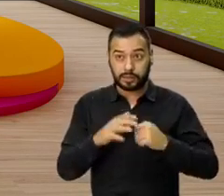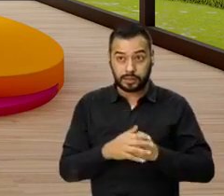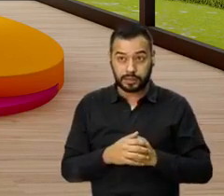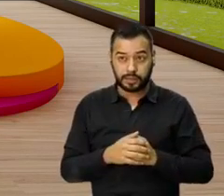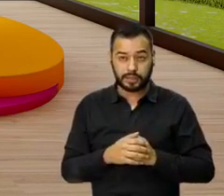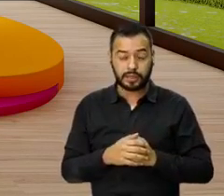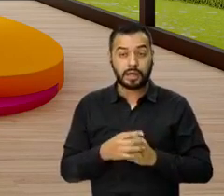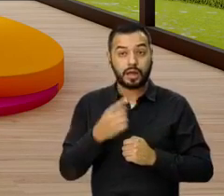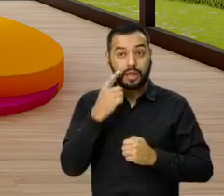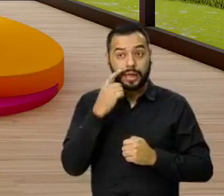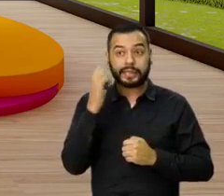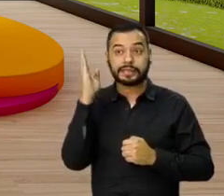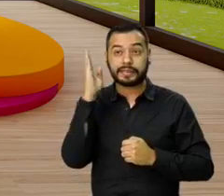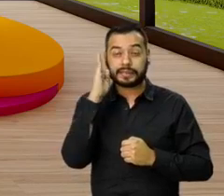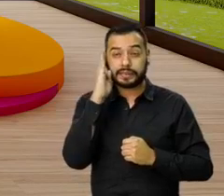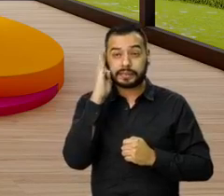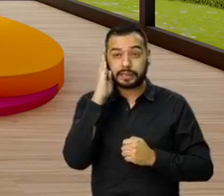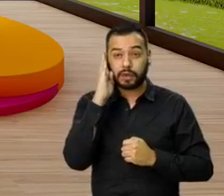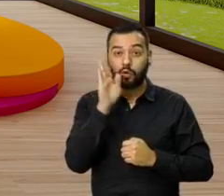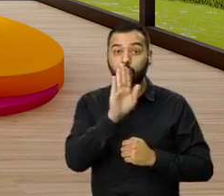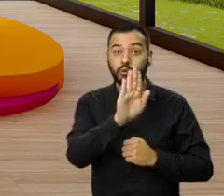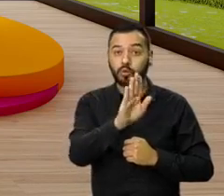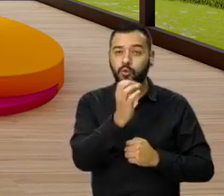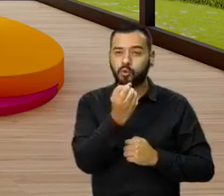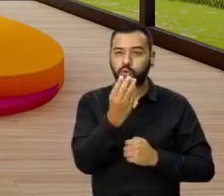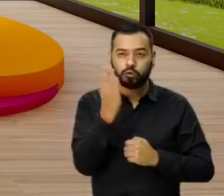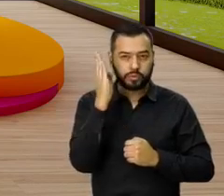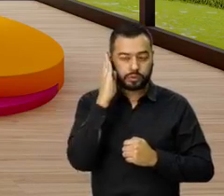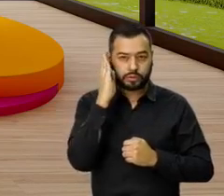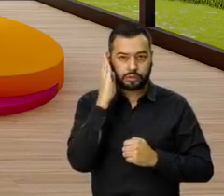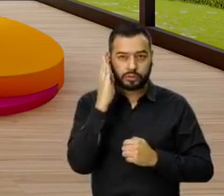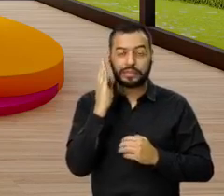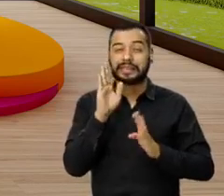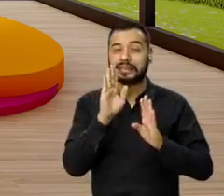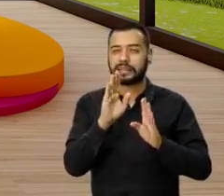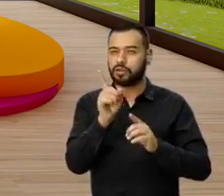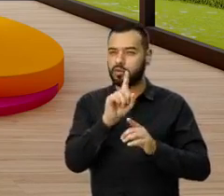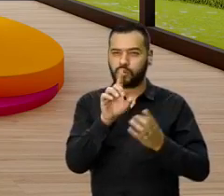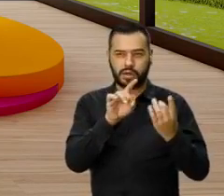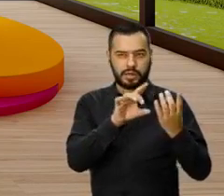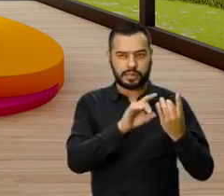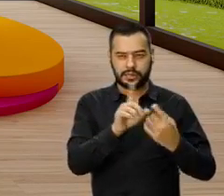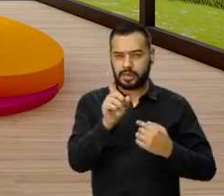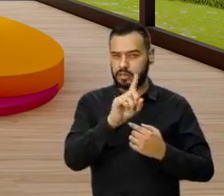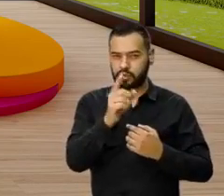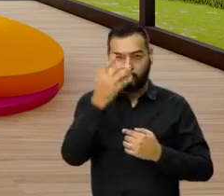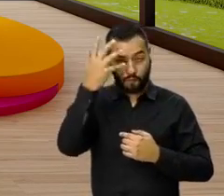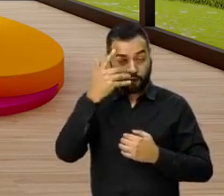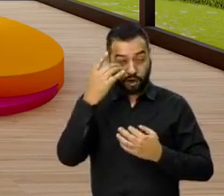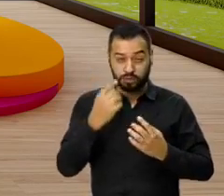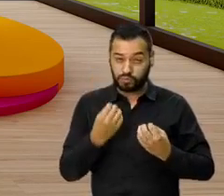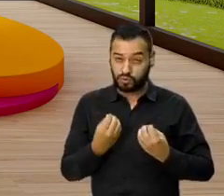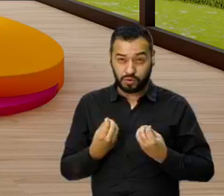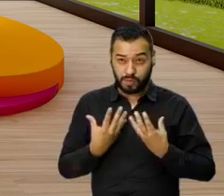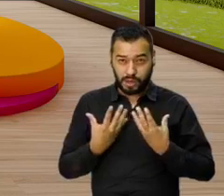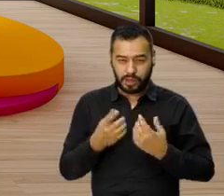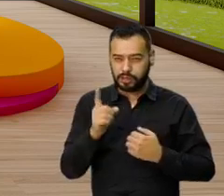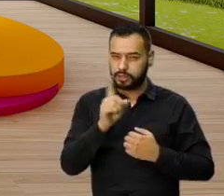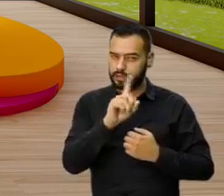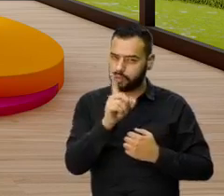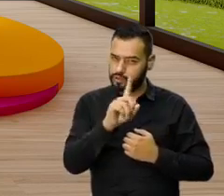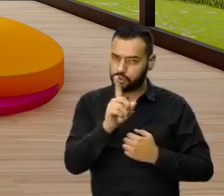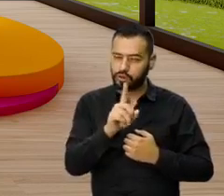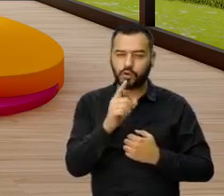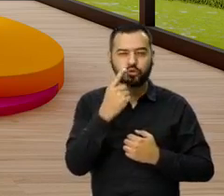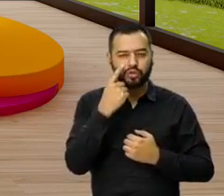información. Miren, el celular, su número celular no lo deben mandar por el chat del Facebook Live. Lo que pasa es que